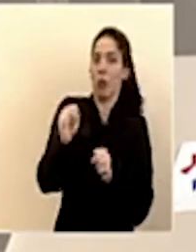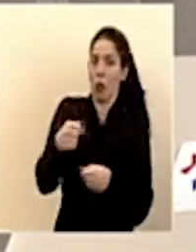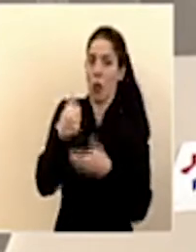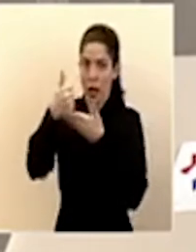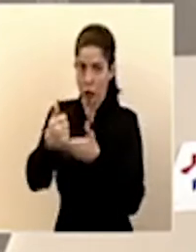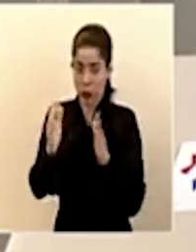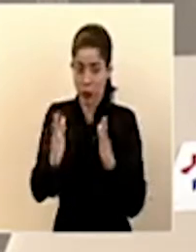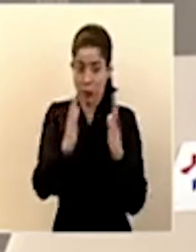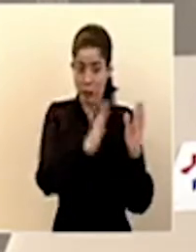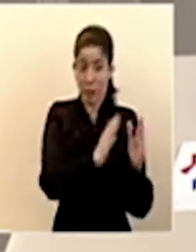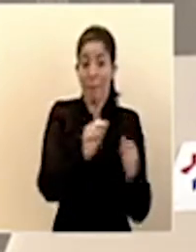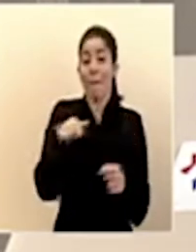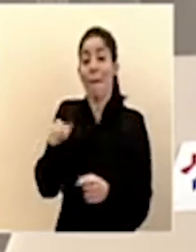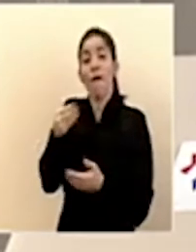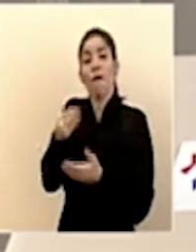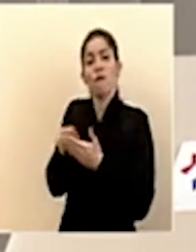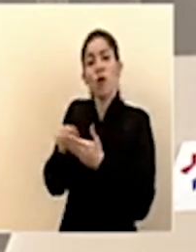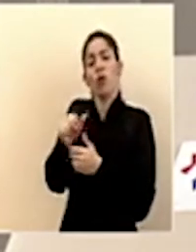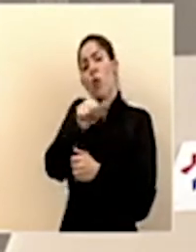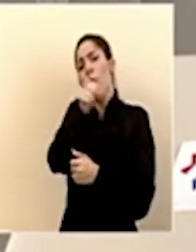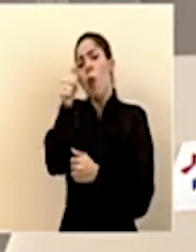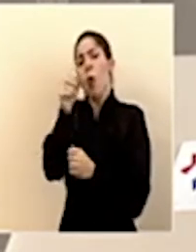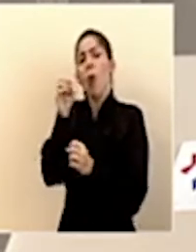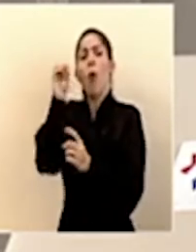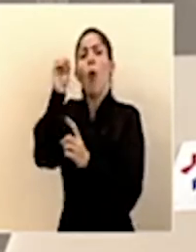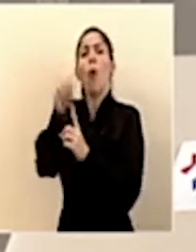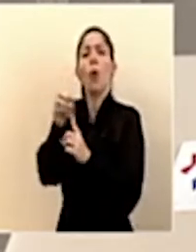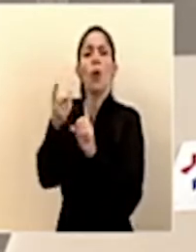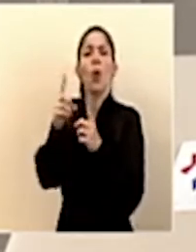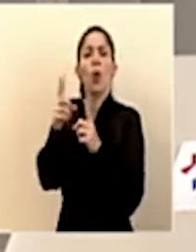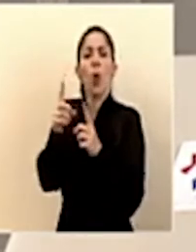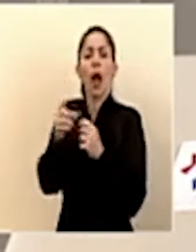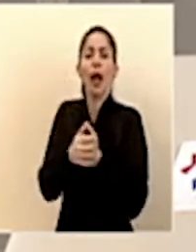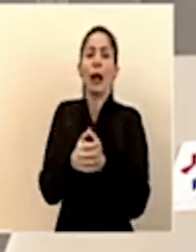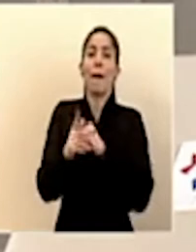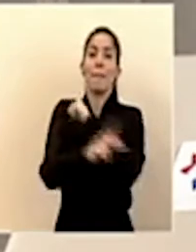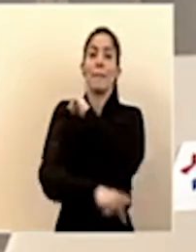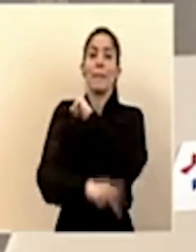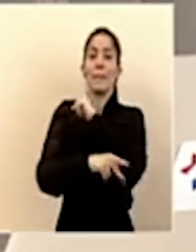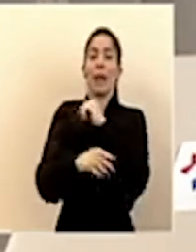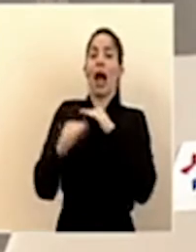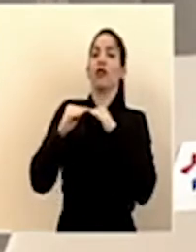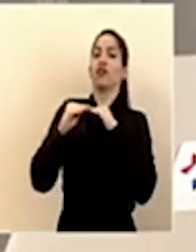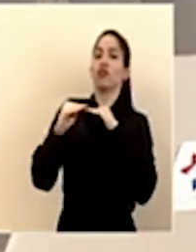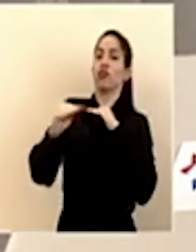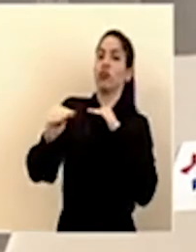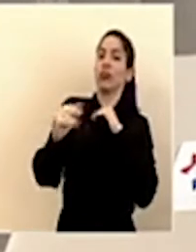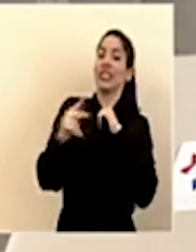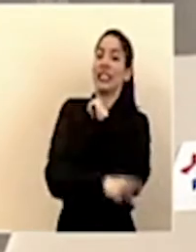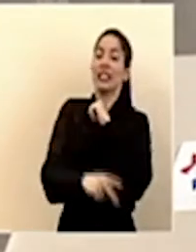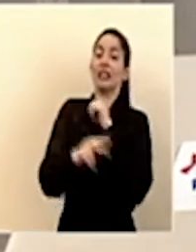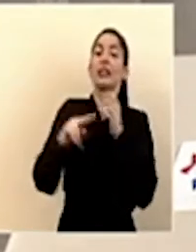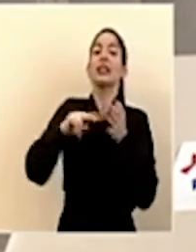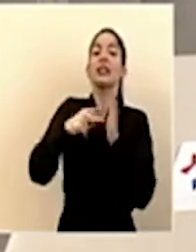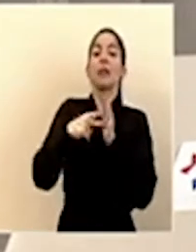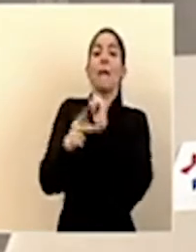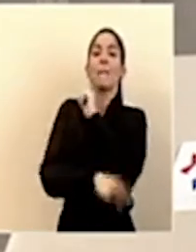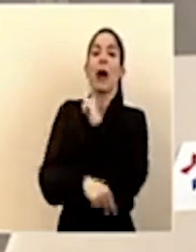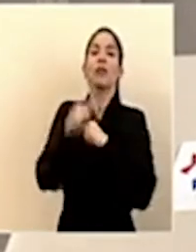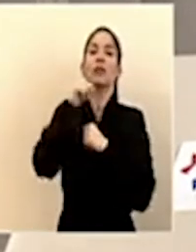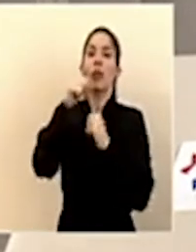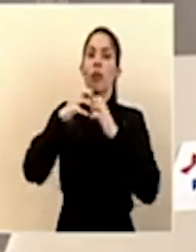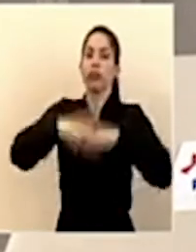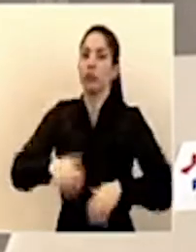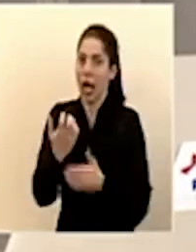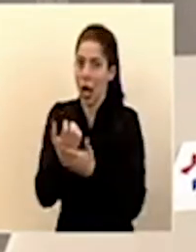de esos fondos es mantener la sostenibilidad del país, es decir, que el país no entre en una crisis económica,